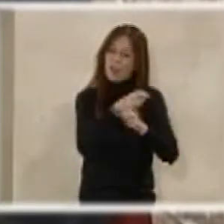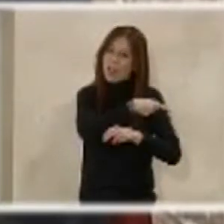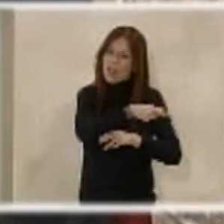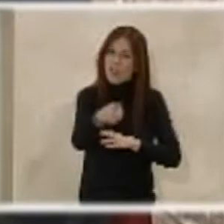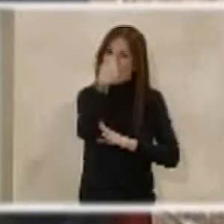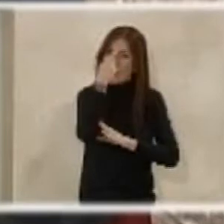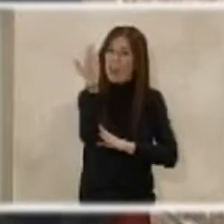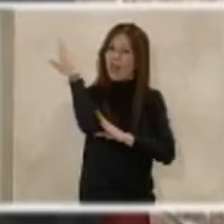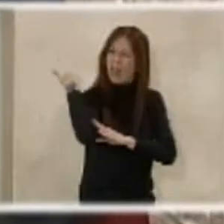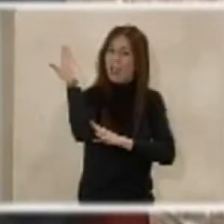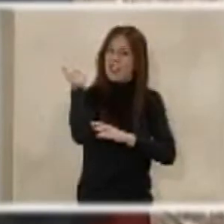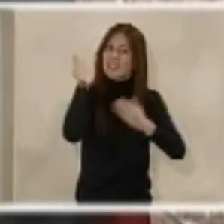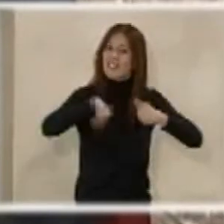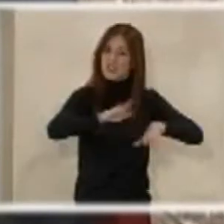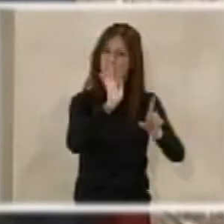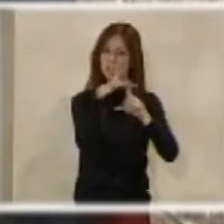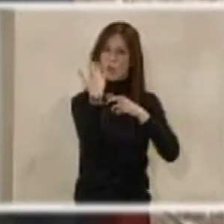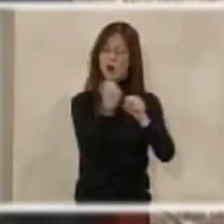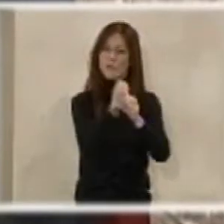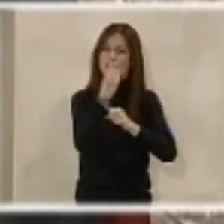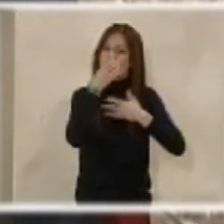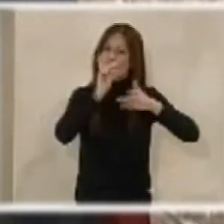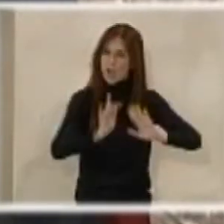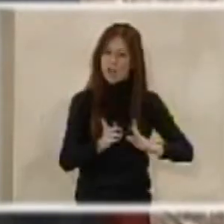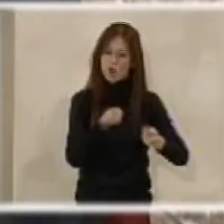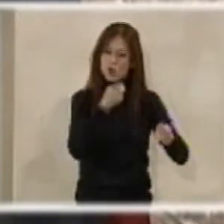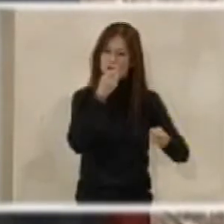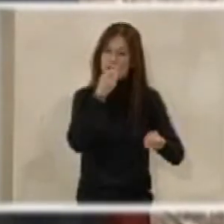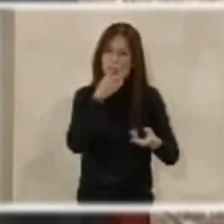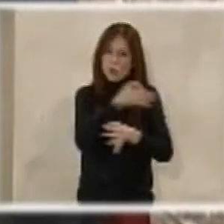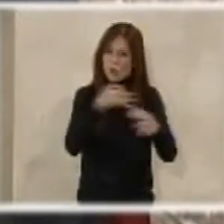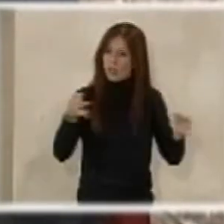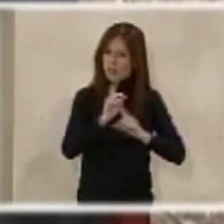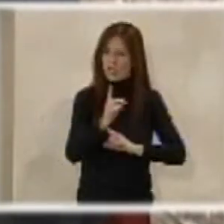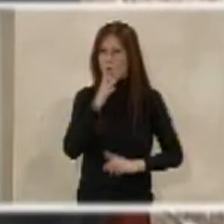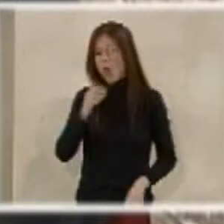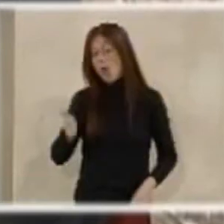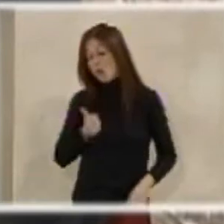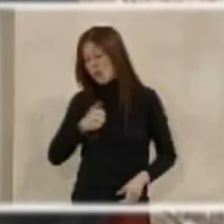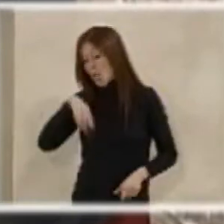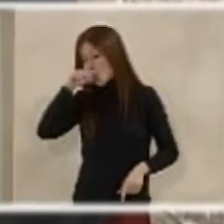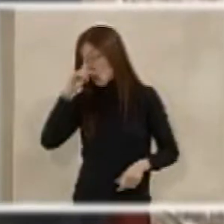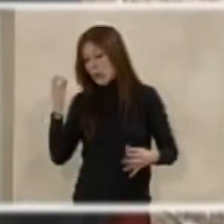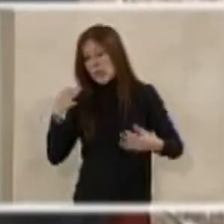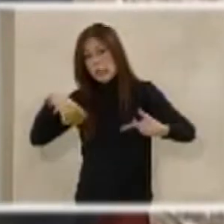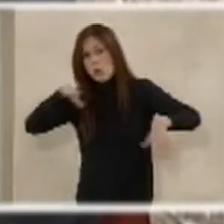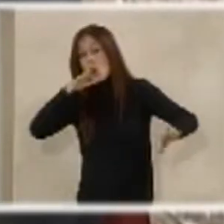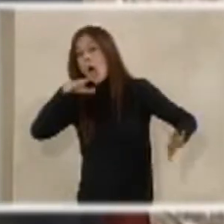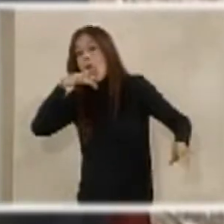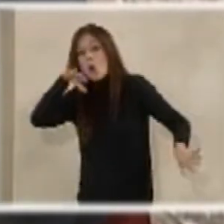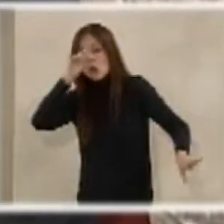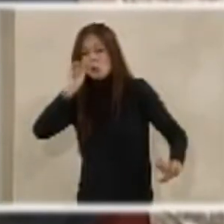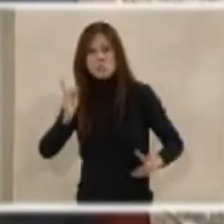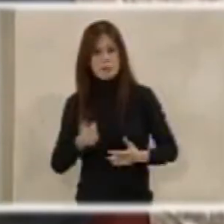su situación laboral no es buena ni regular y no al calor de no sé qué, porque ahora